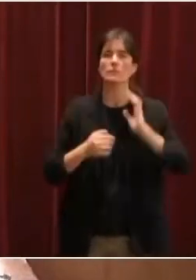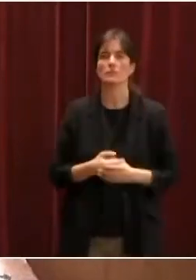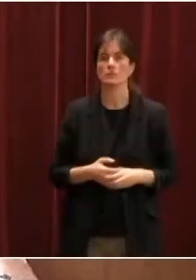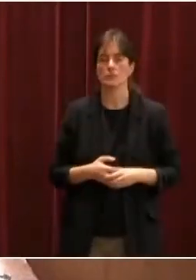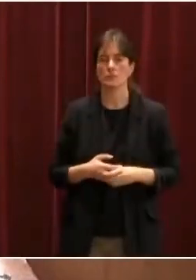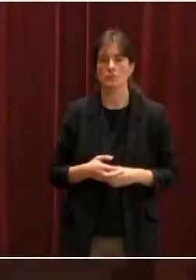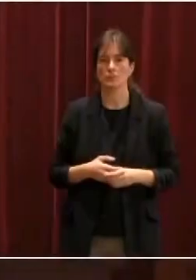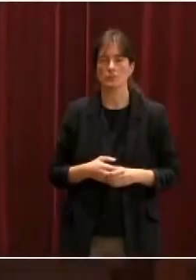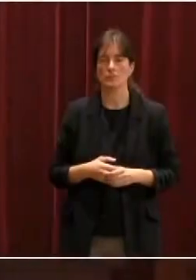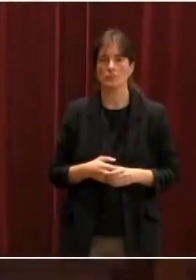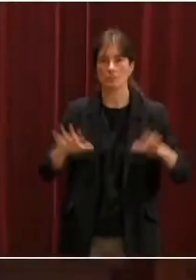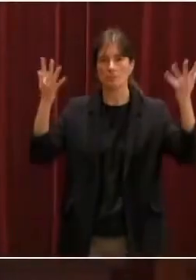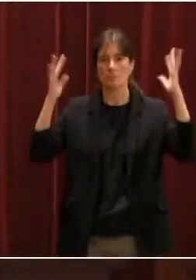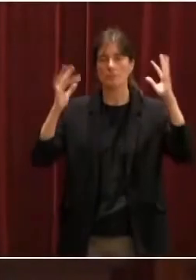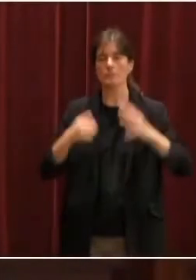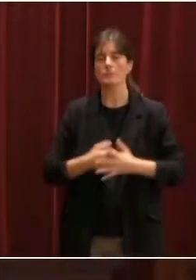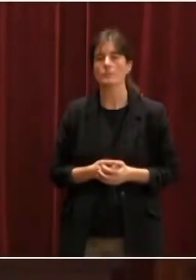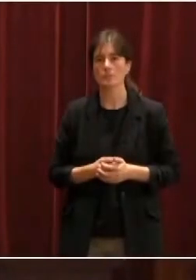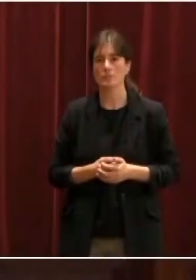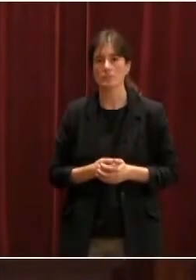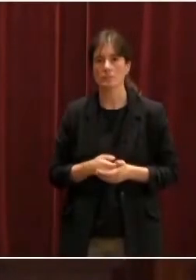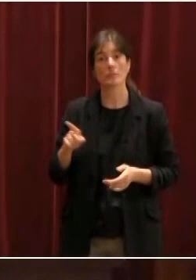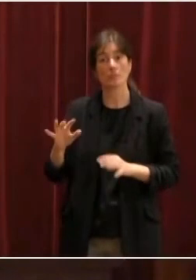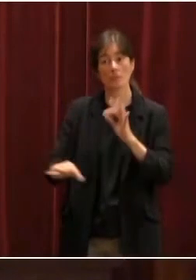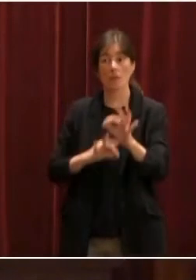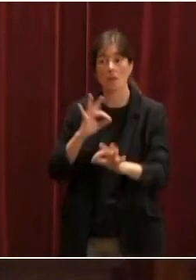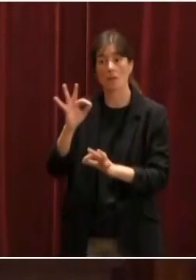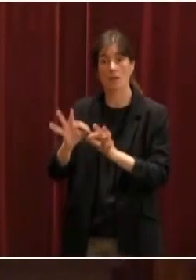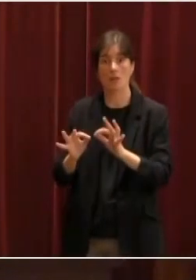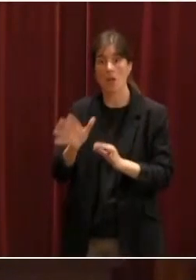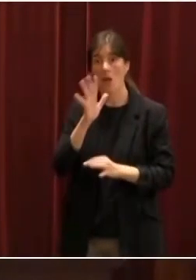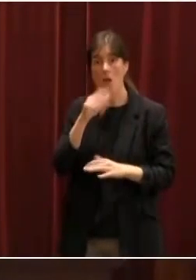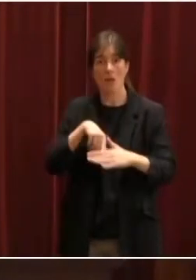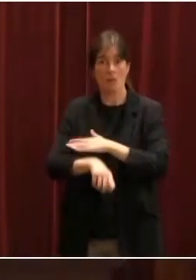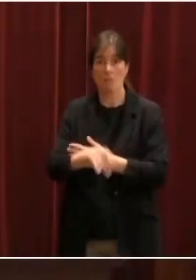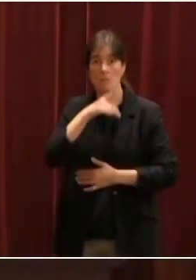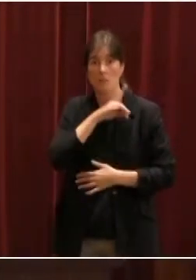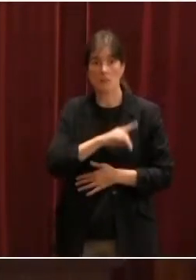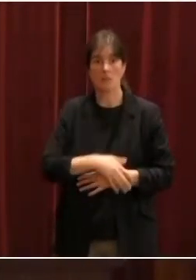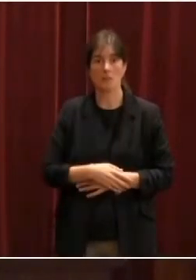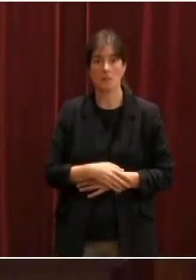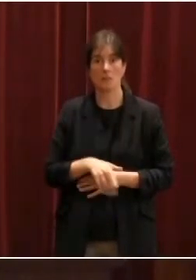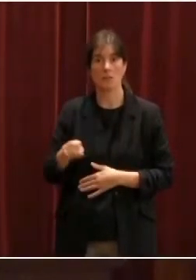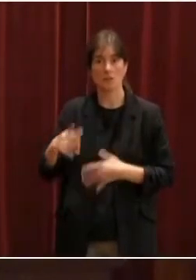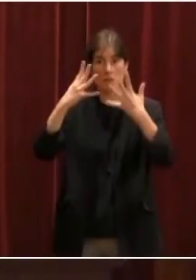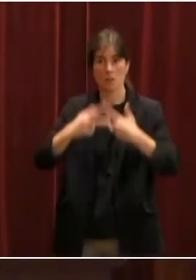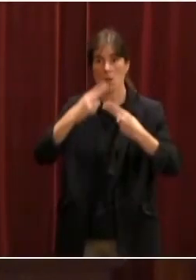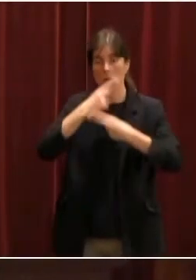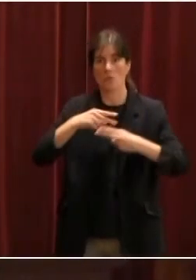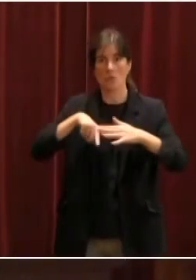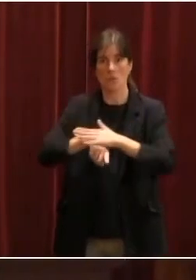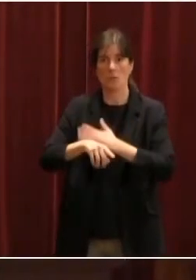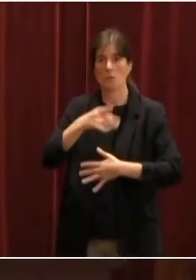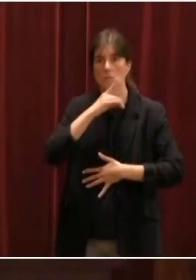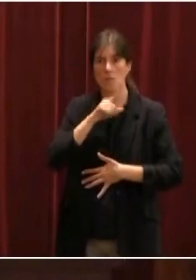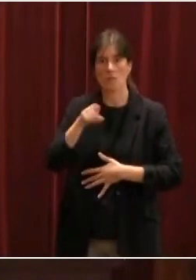gestión de la situación del ciclo del agua y es una mala gestión de la administración pública. Eso es lo